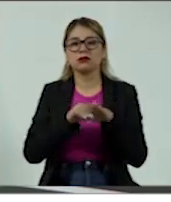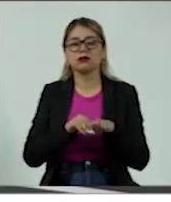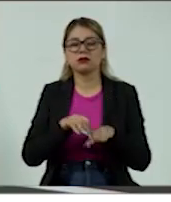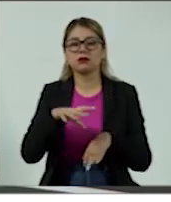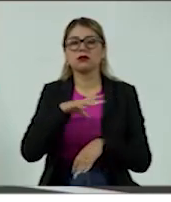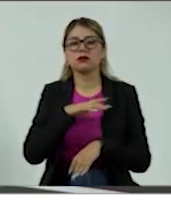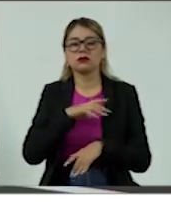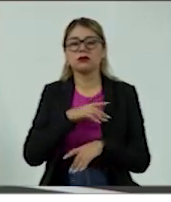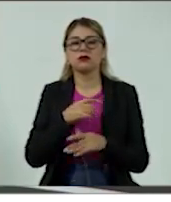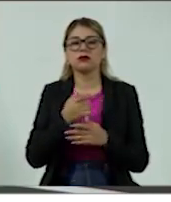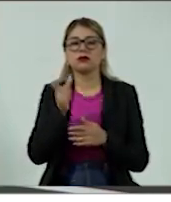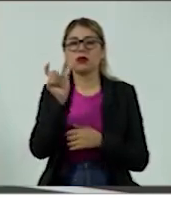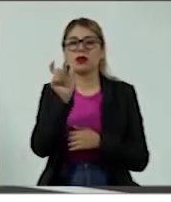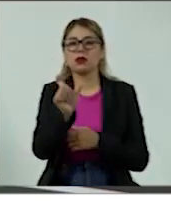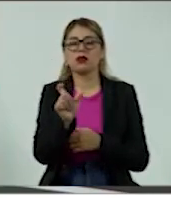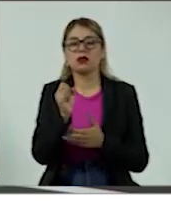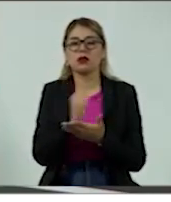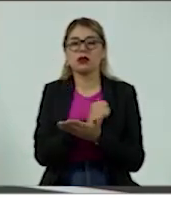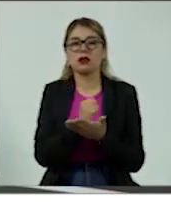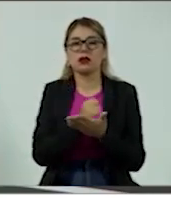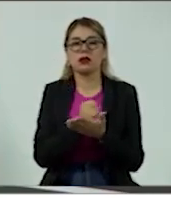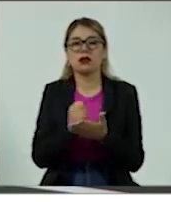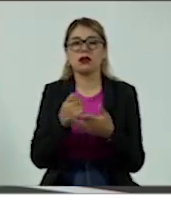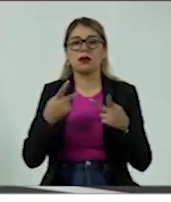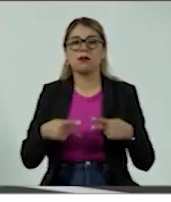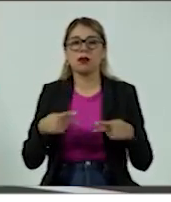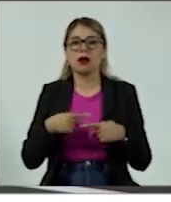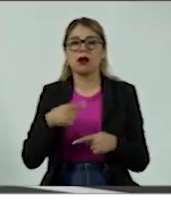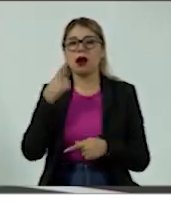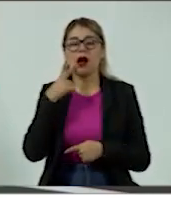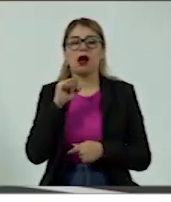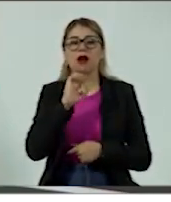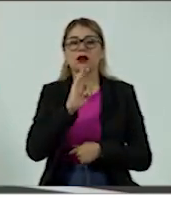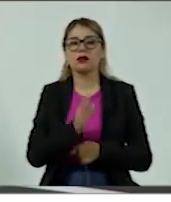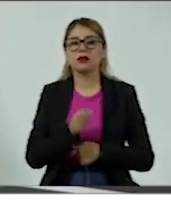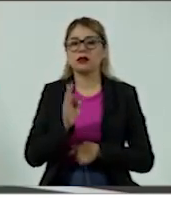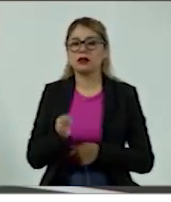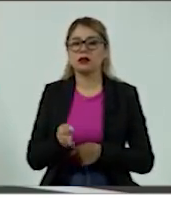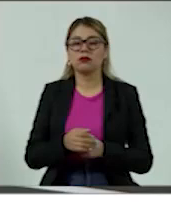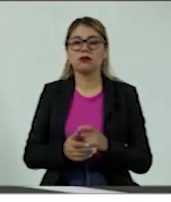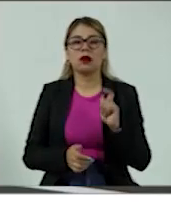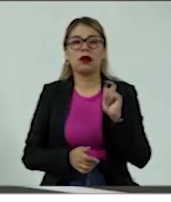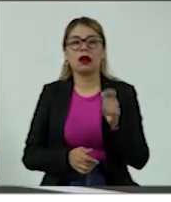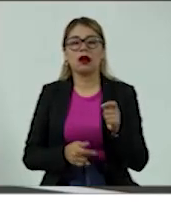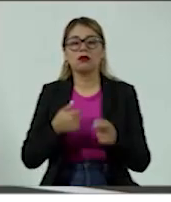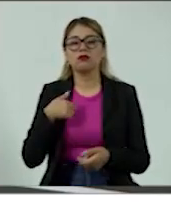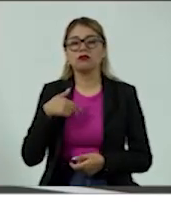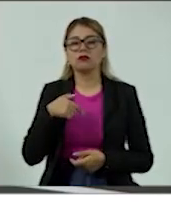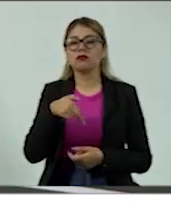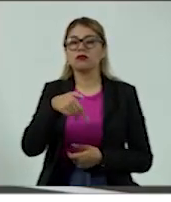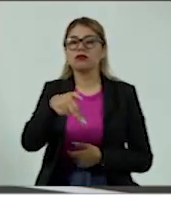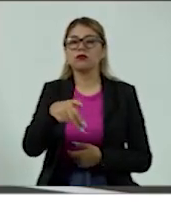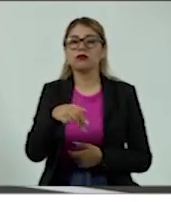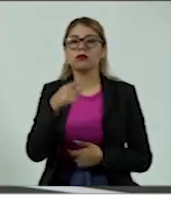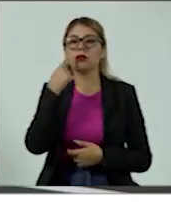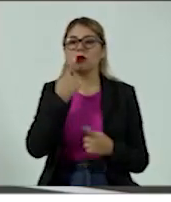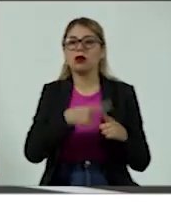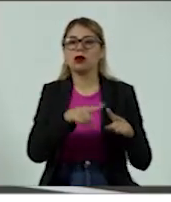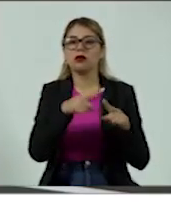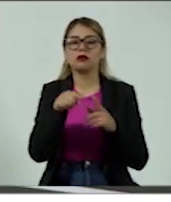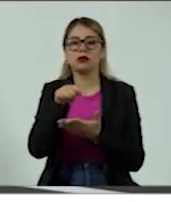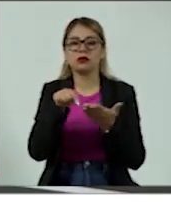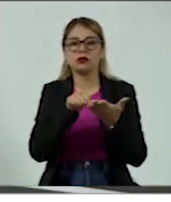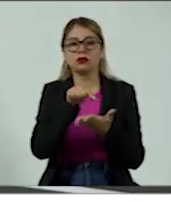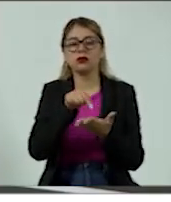tarjetas de crédito pues a la gente en lo general. ¿Qué quiere decir esto? Que cuando vamos caminando en un supermercado o en un centro comercial,